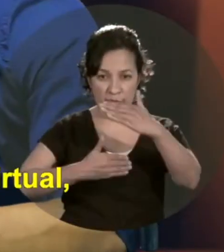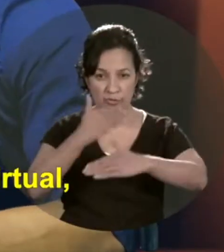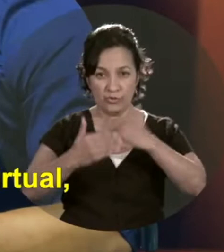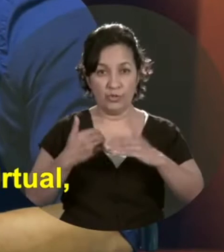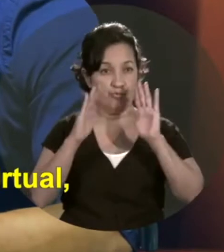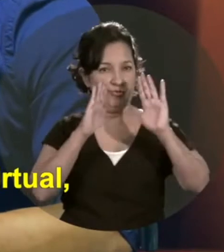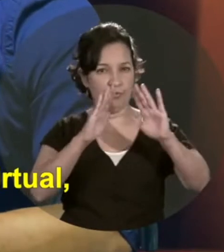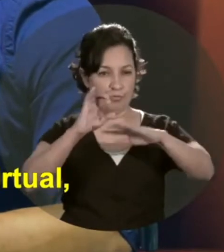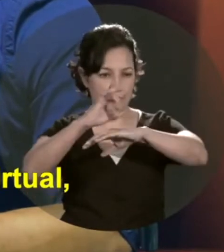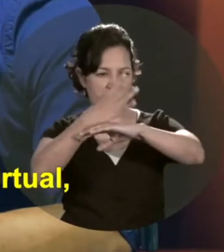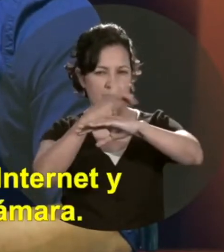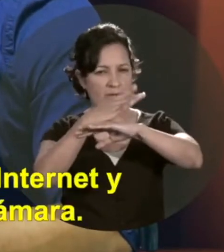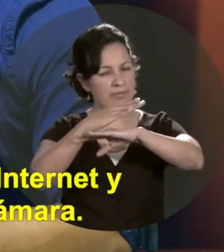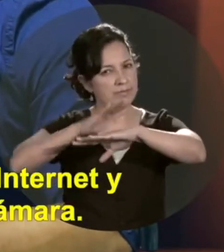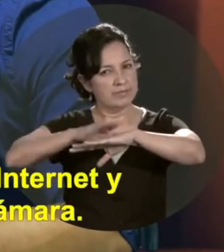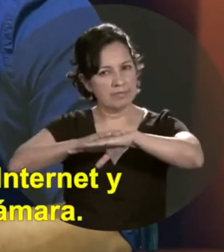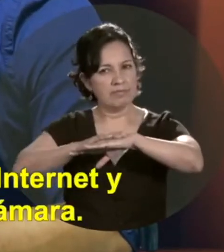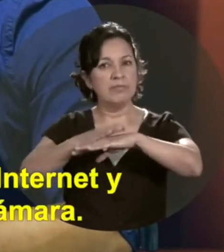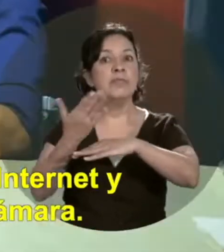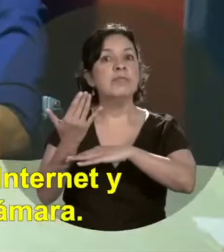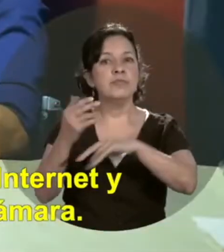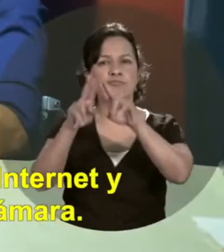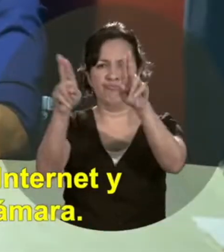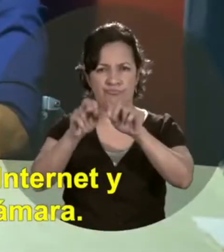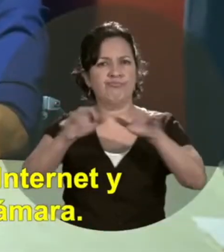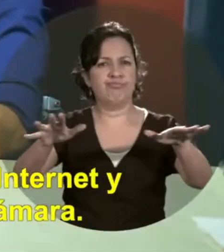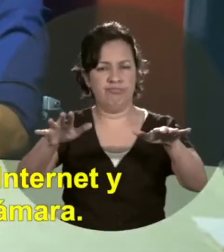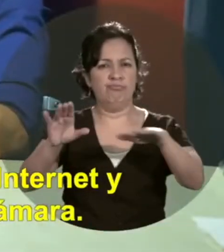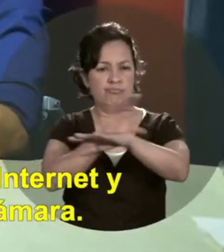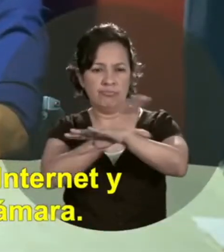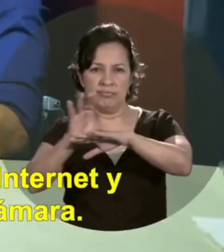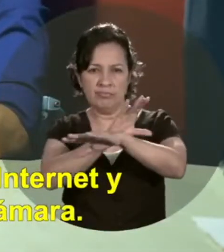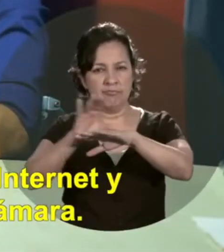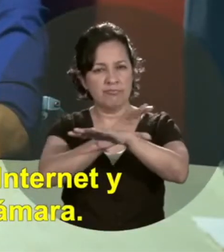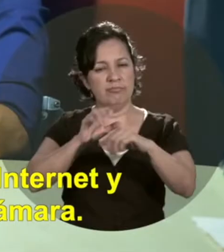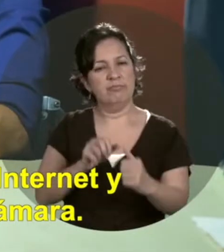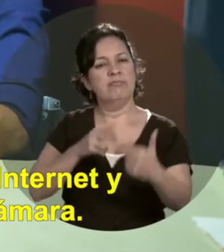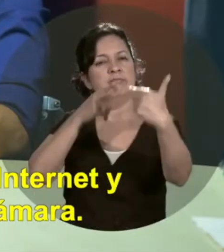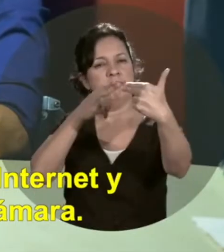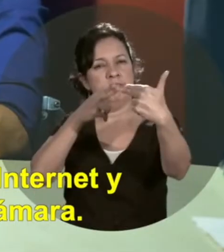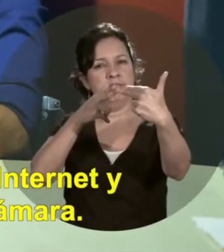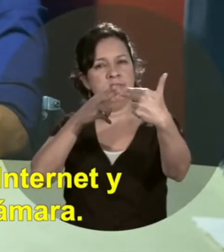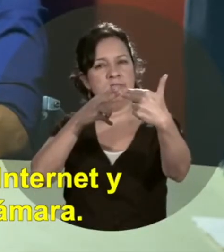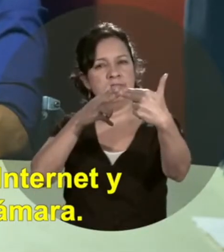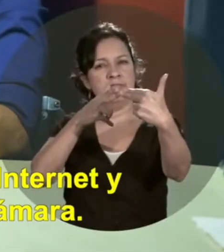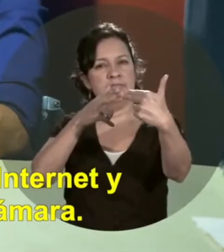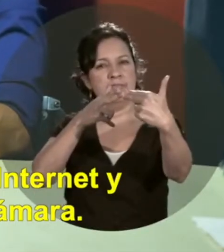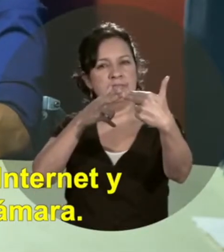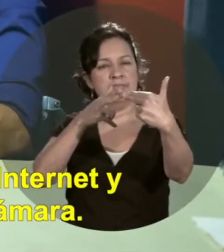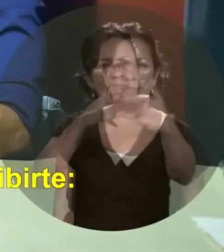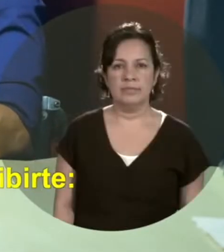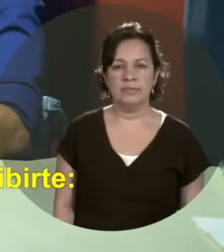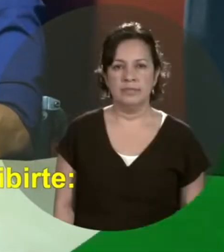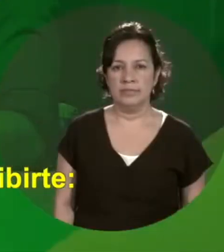para los procesos de selección virtual recuerda debes contar con acceso a internet y un computador con